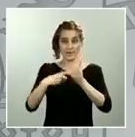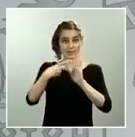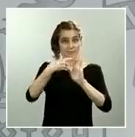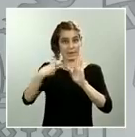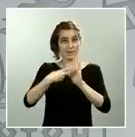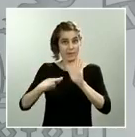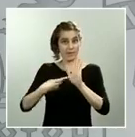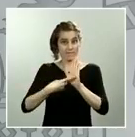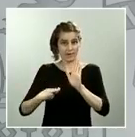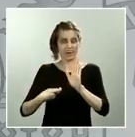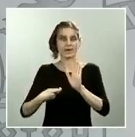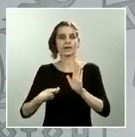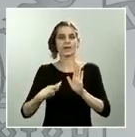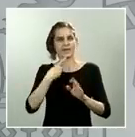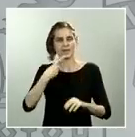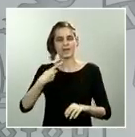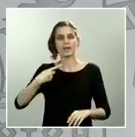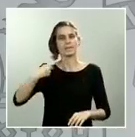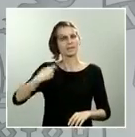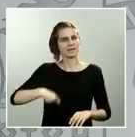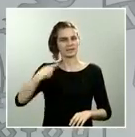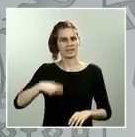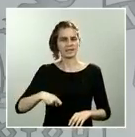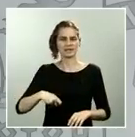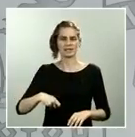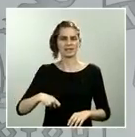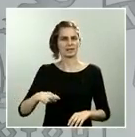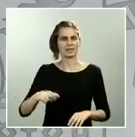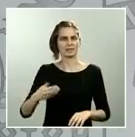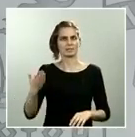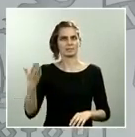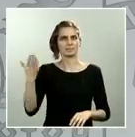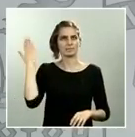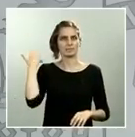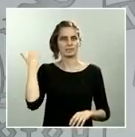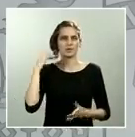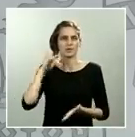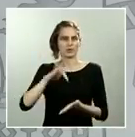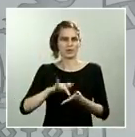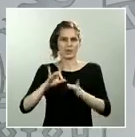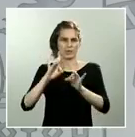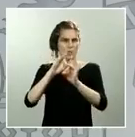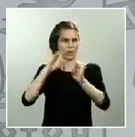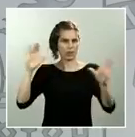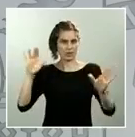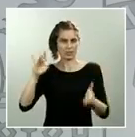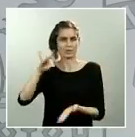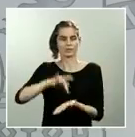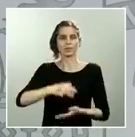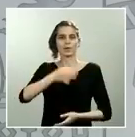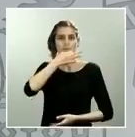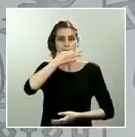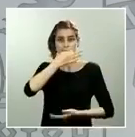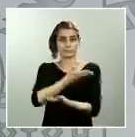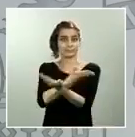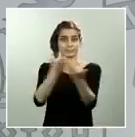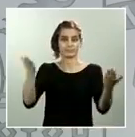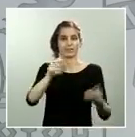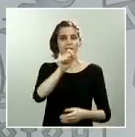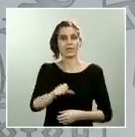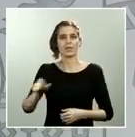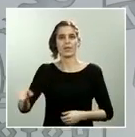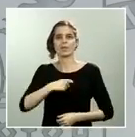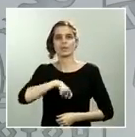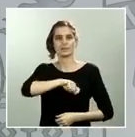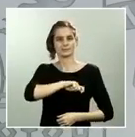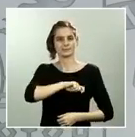bastante claro el día de su exposición, cuando compareció ante todos los ciudadanos para trasladar y para comentar